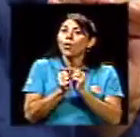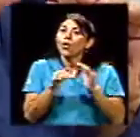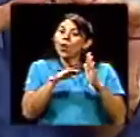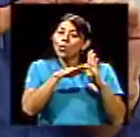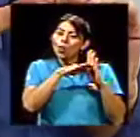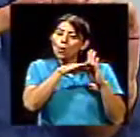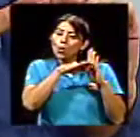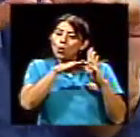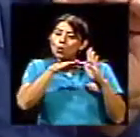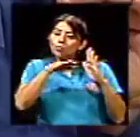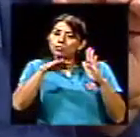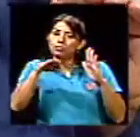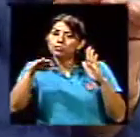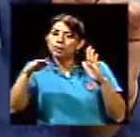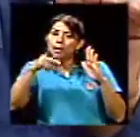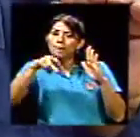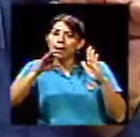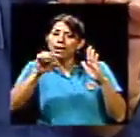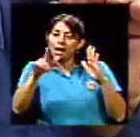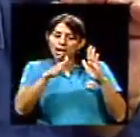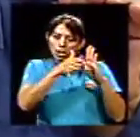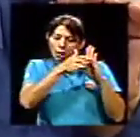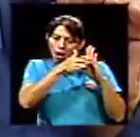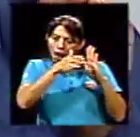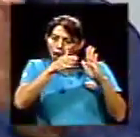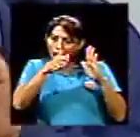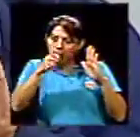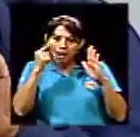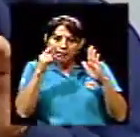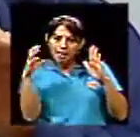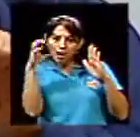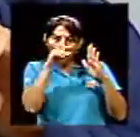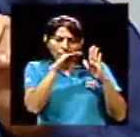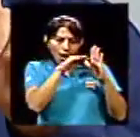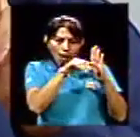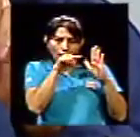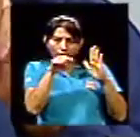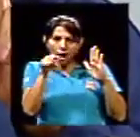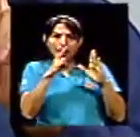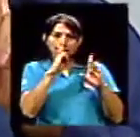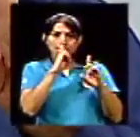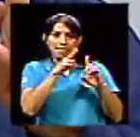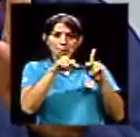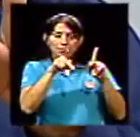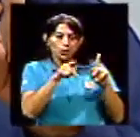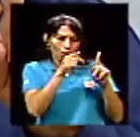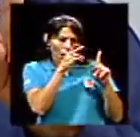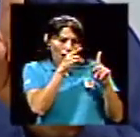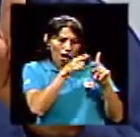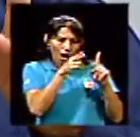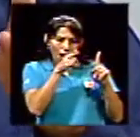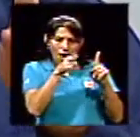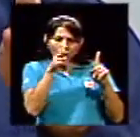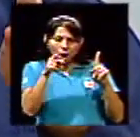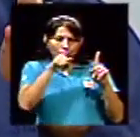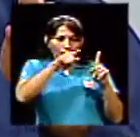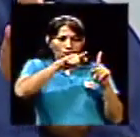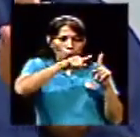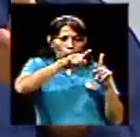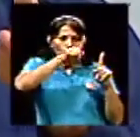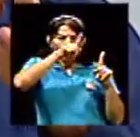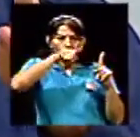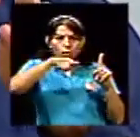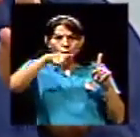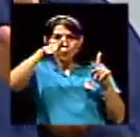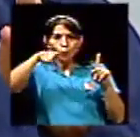Donde vos le das seguimiento, y entonces ahí te das cuenta cómo va variando, digamos, esa misma gente. Y un panel es donde vos entrevistas siempre a la misma gente.